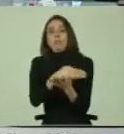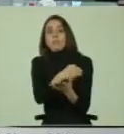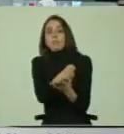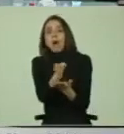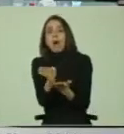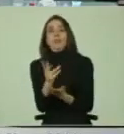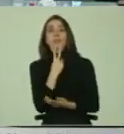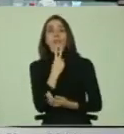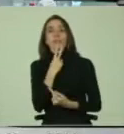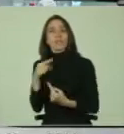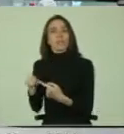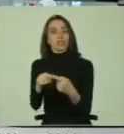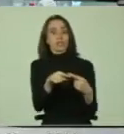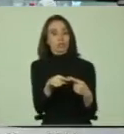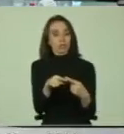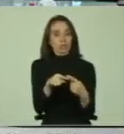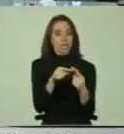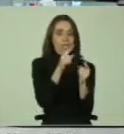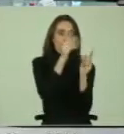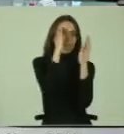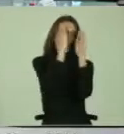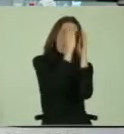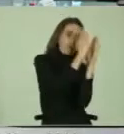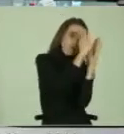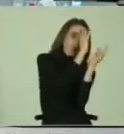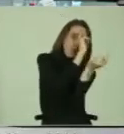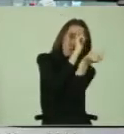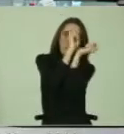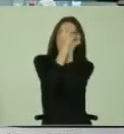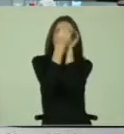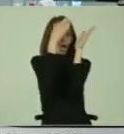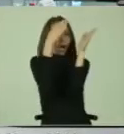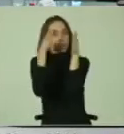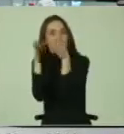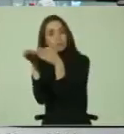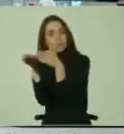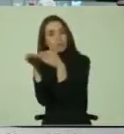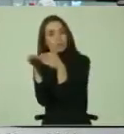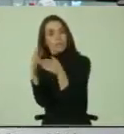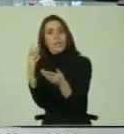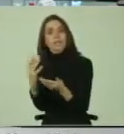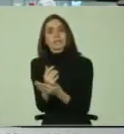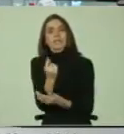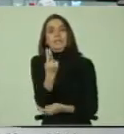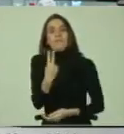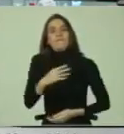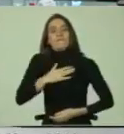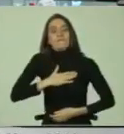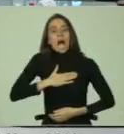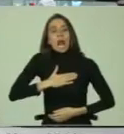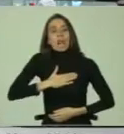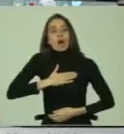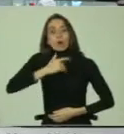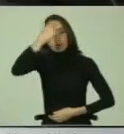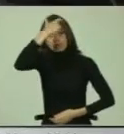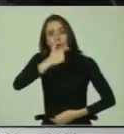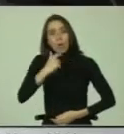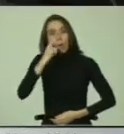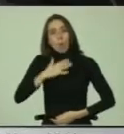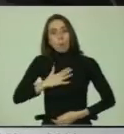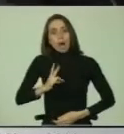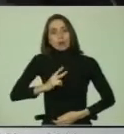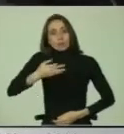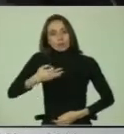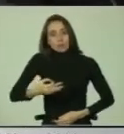En este tránsito de miradas, el rescate del valor de la dignidad humana ha sido un factor clave para destacar